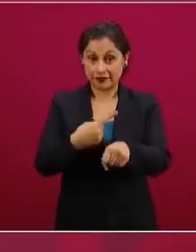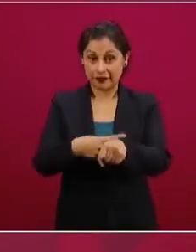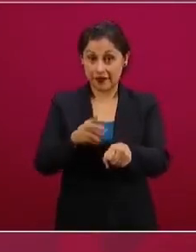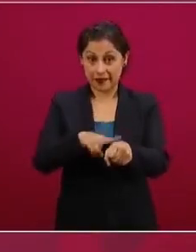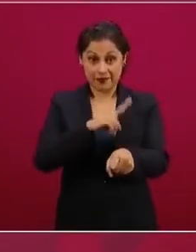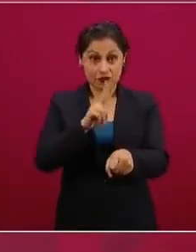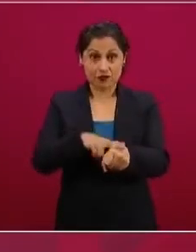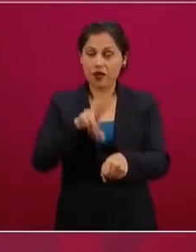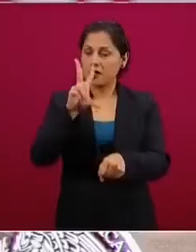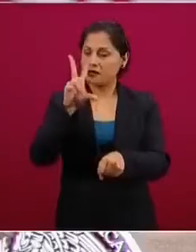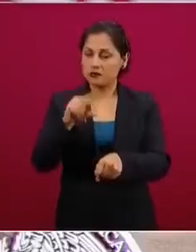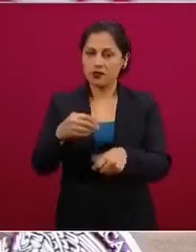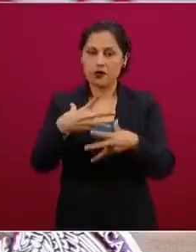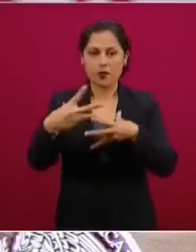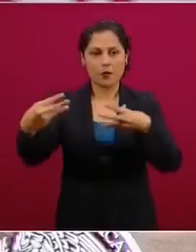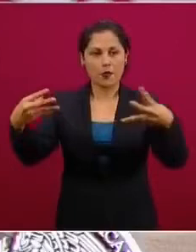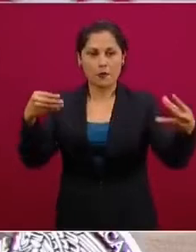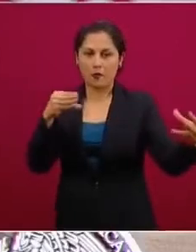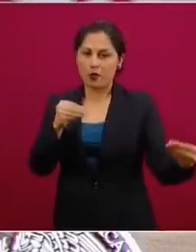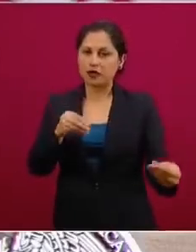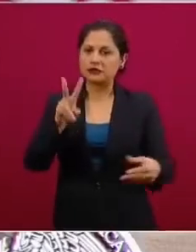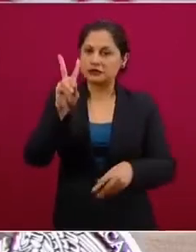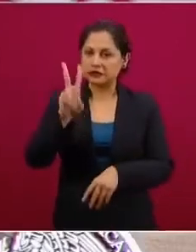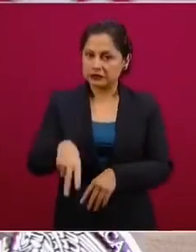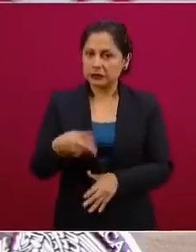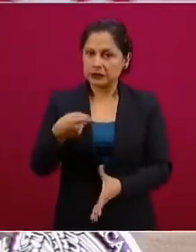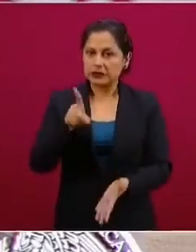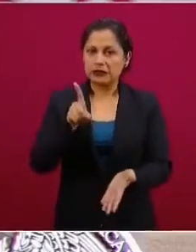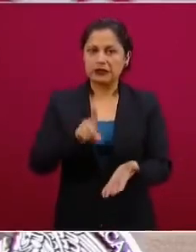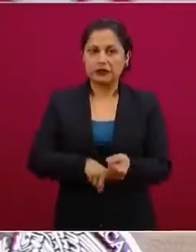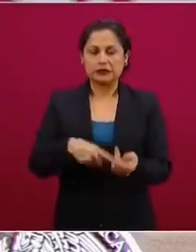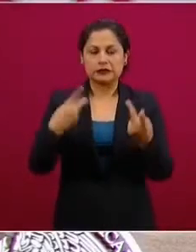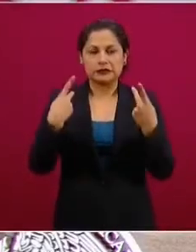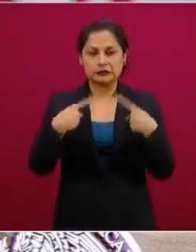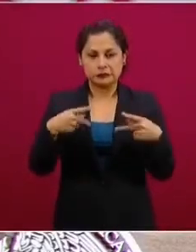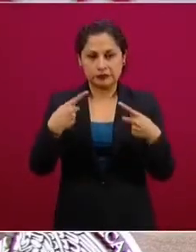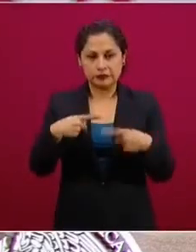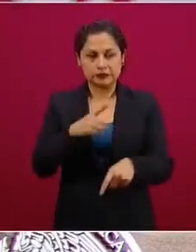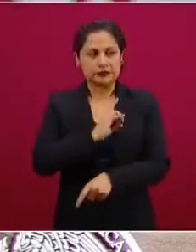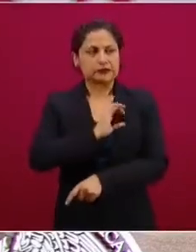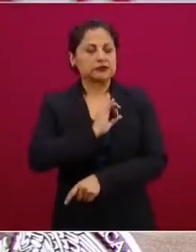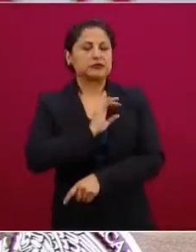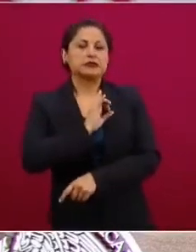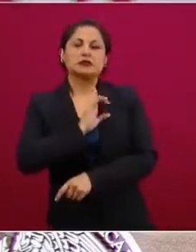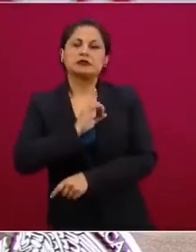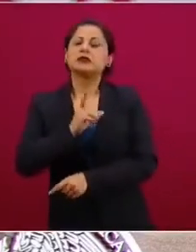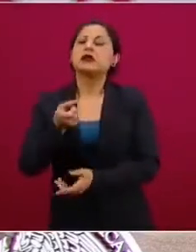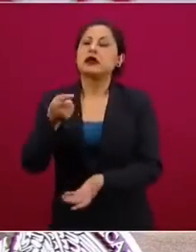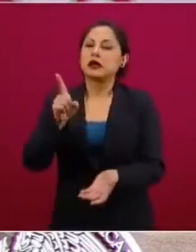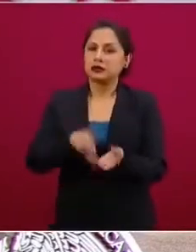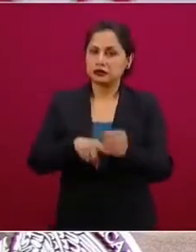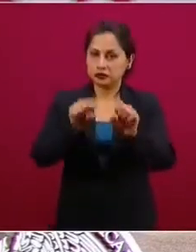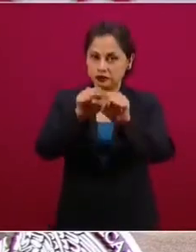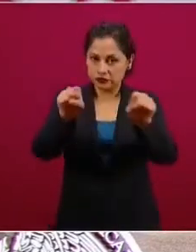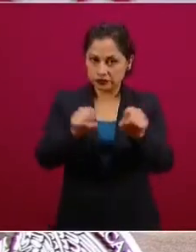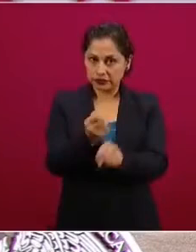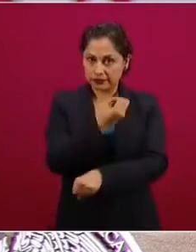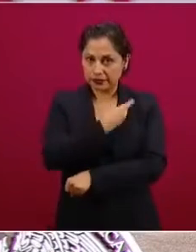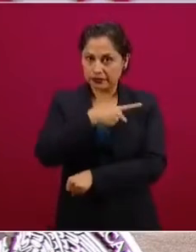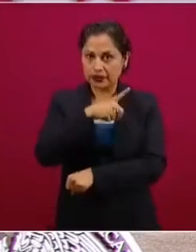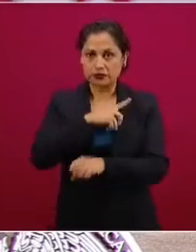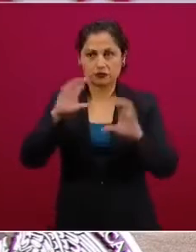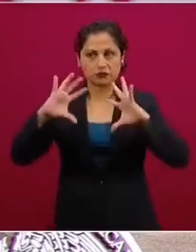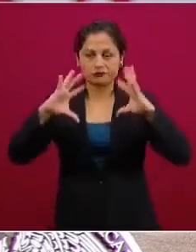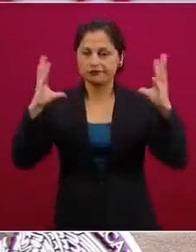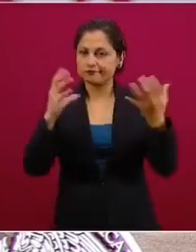sometiendo a un estrés terrible a todos los sistemas de salud en el mundo y en el nuestro, desde luego